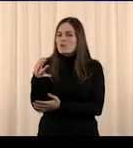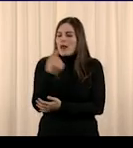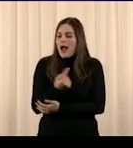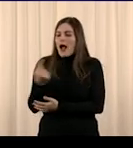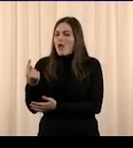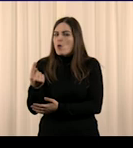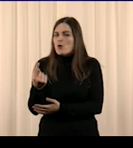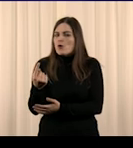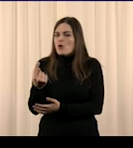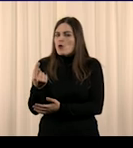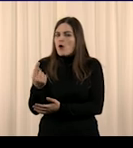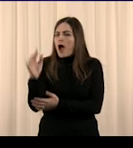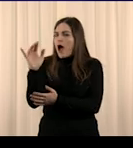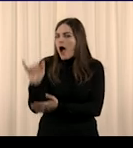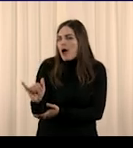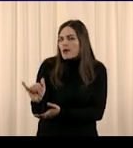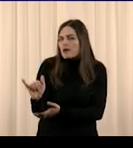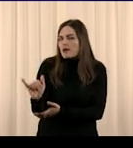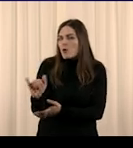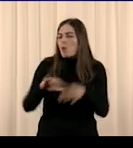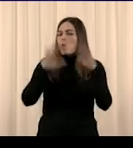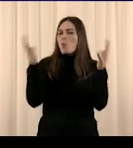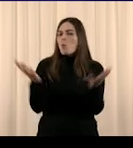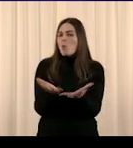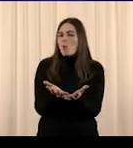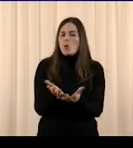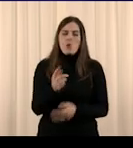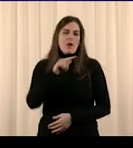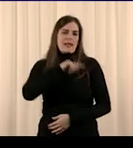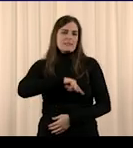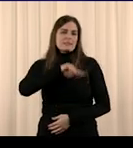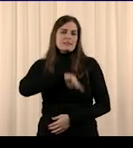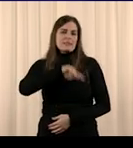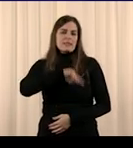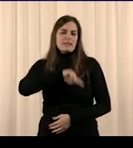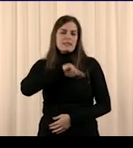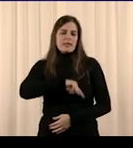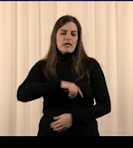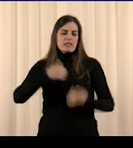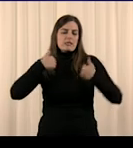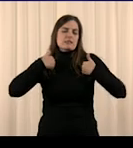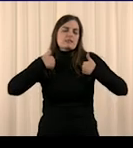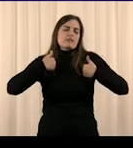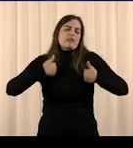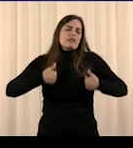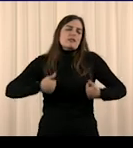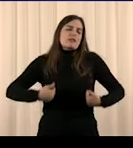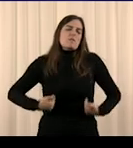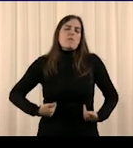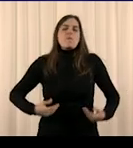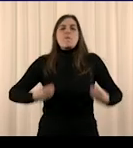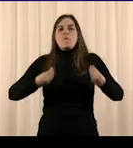sentir lo que es estar?